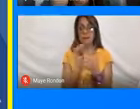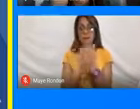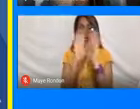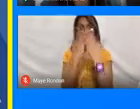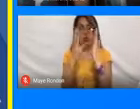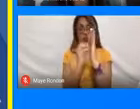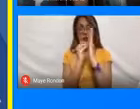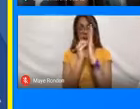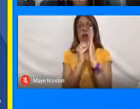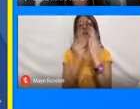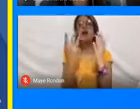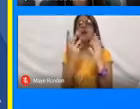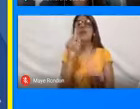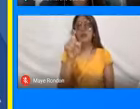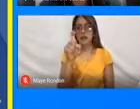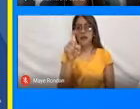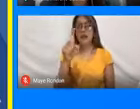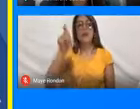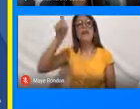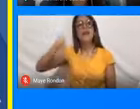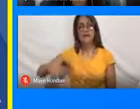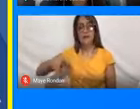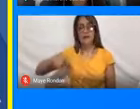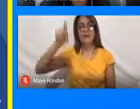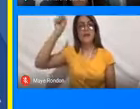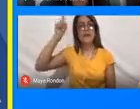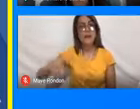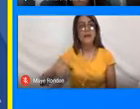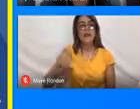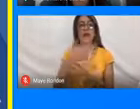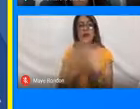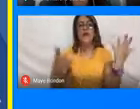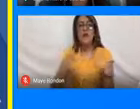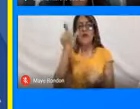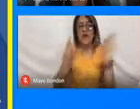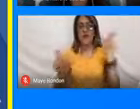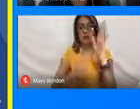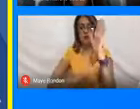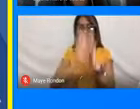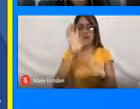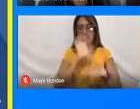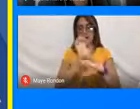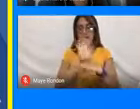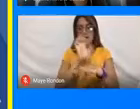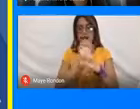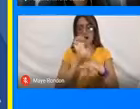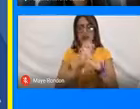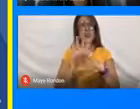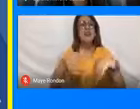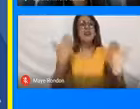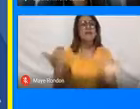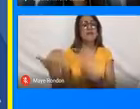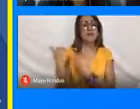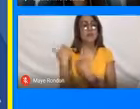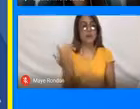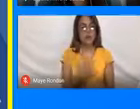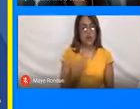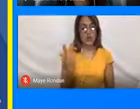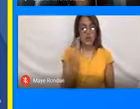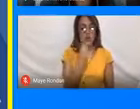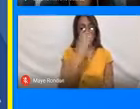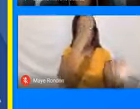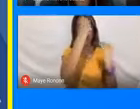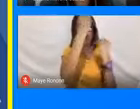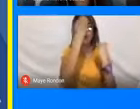los deberes que tienen los agentes de desarrollo turístico. Nosotros, los que estamos formados